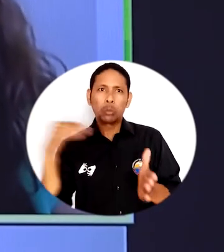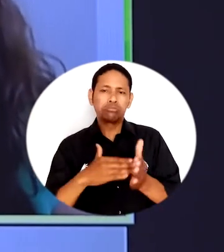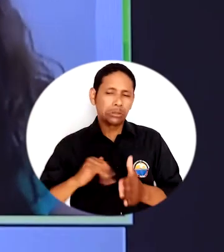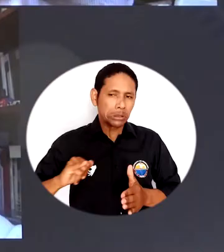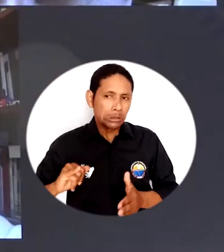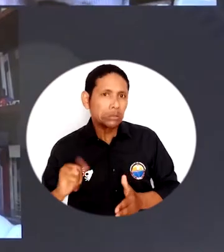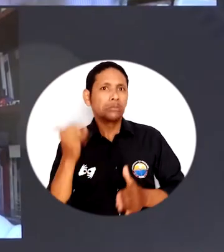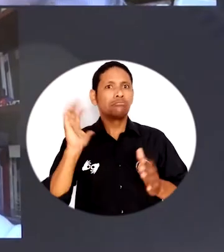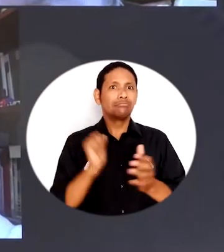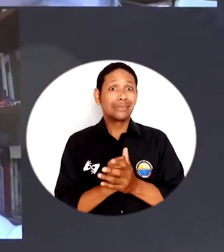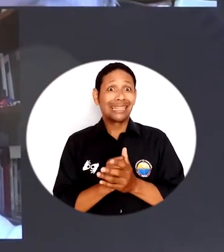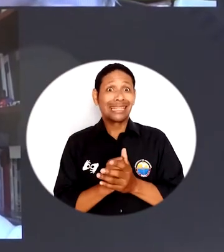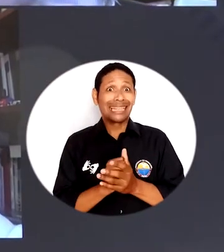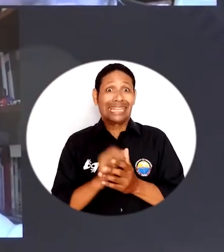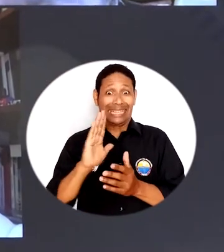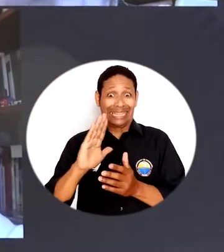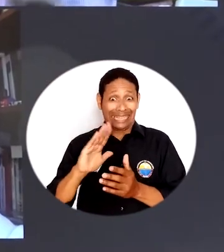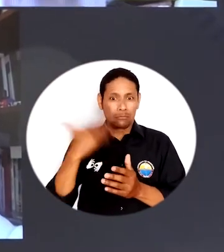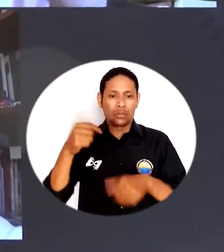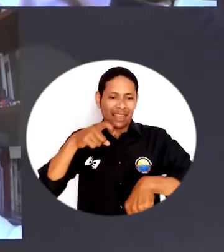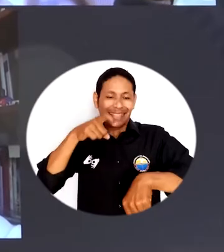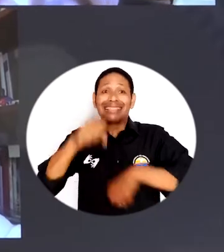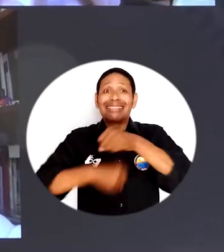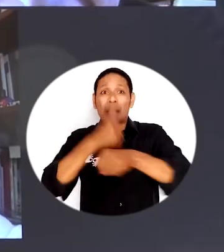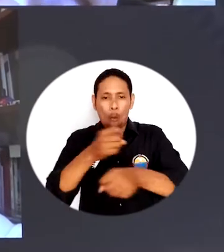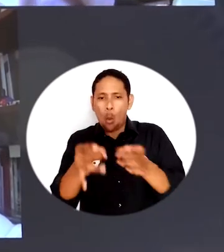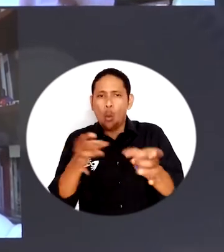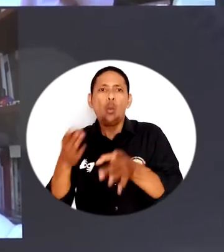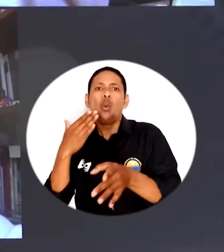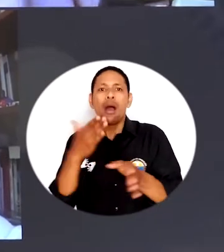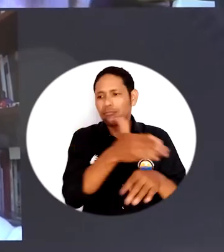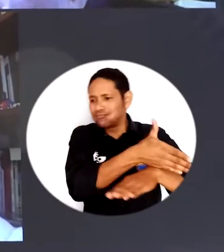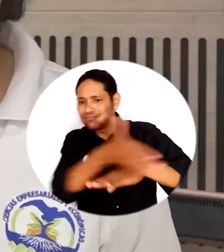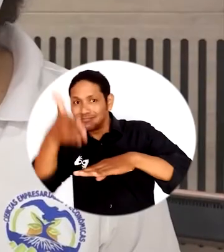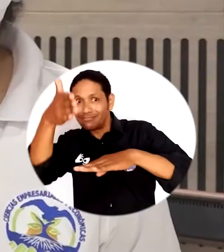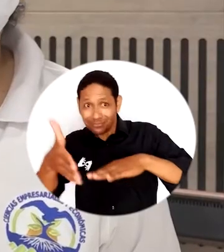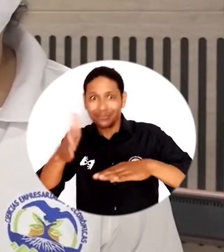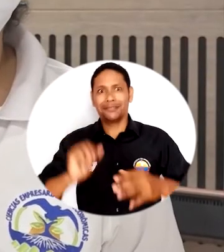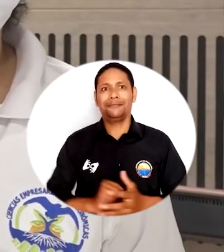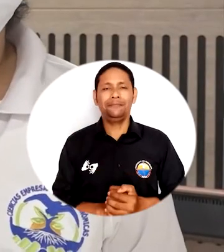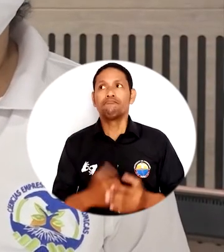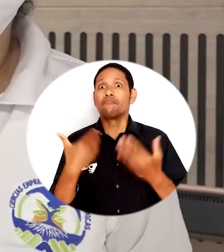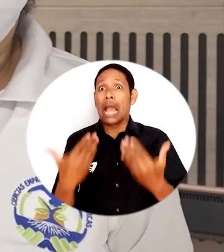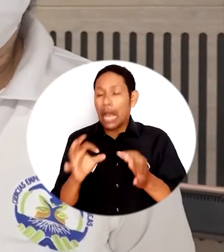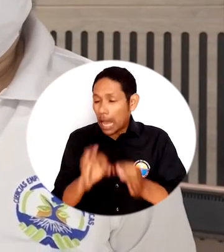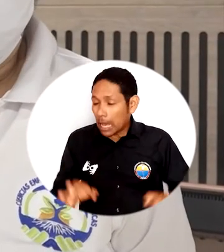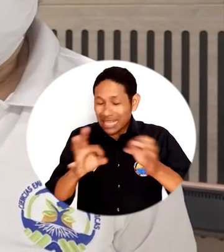acreditación institucional de alta calidad y en su defecto, el periodo en que se otorgaría la misma. Y sobre todo,